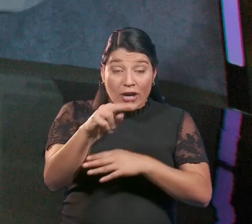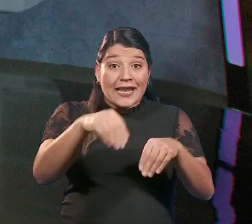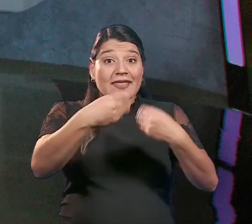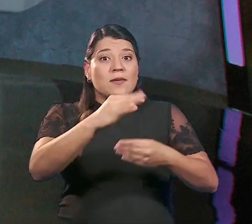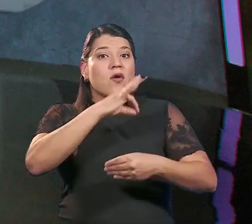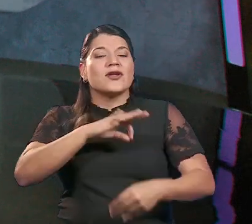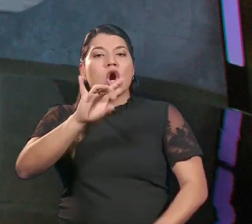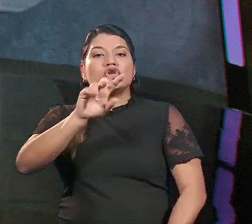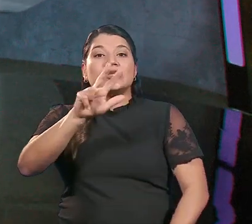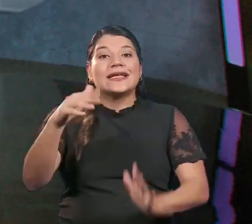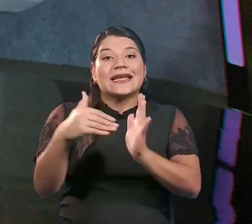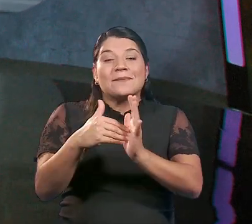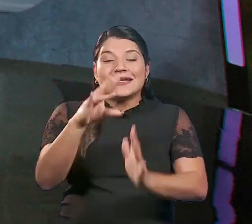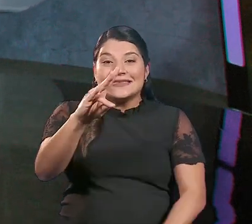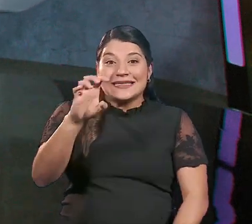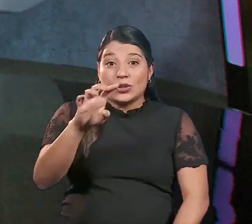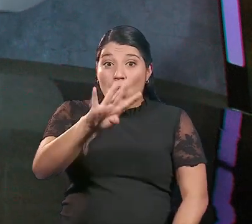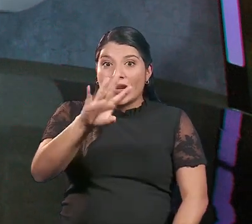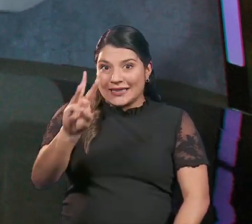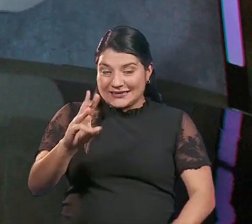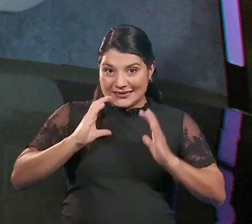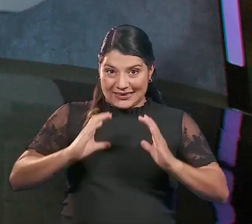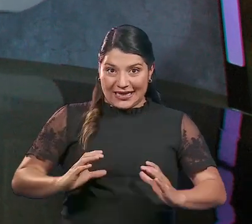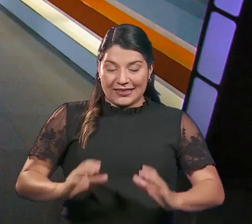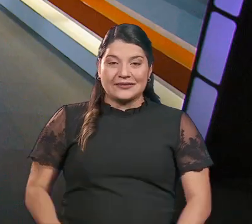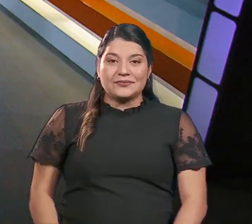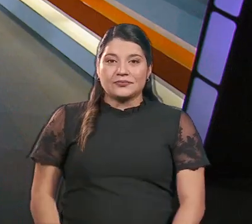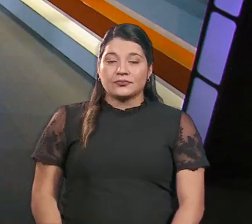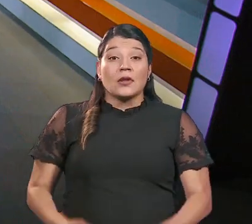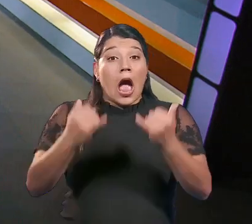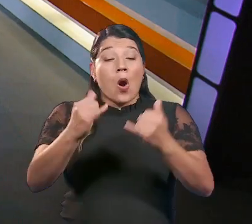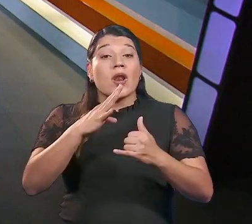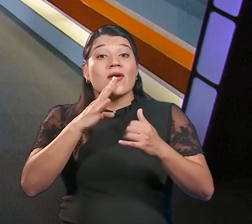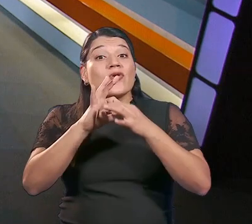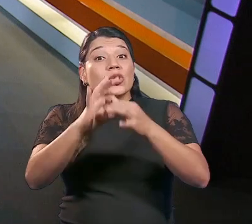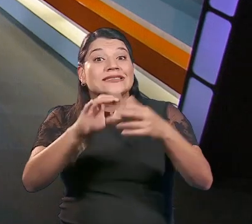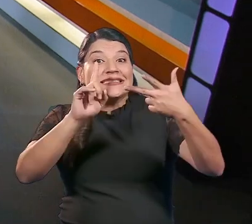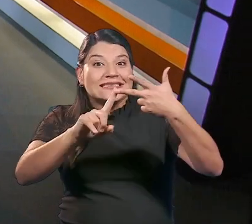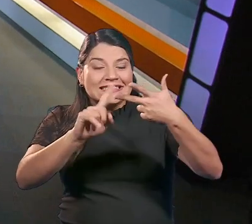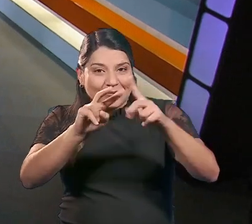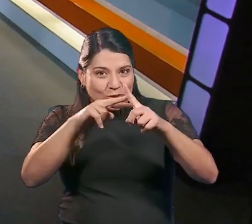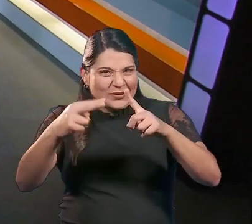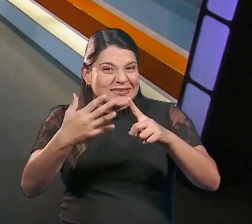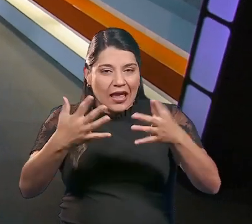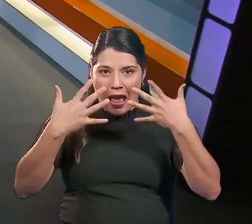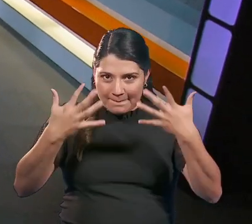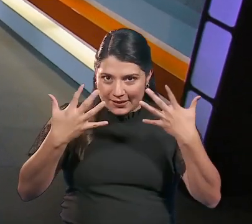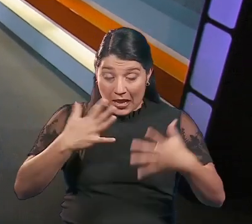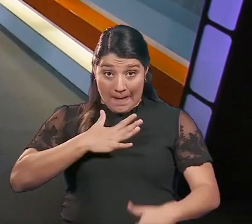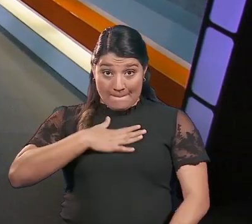beneficiando a 83.746 clientes. Hablemos ahora del tercer eje, el eje ambiental.